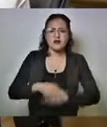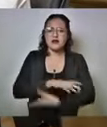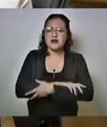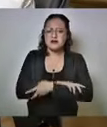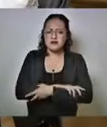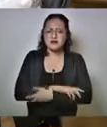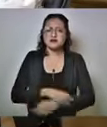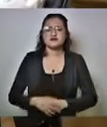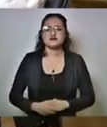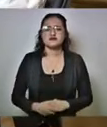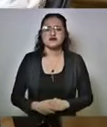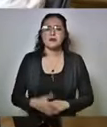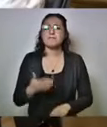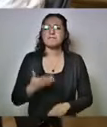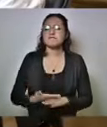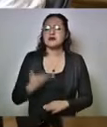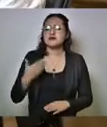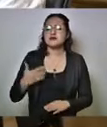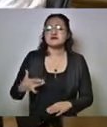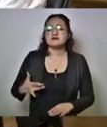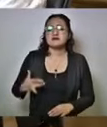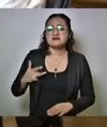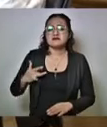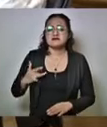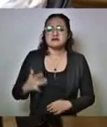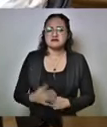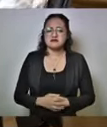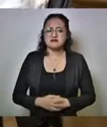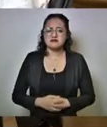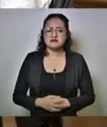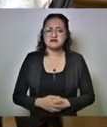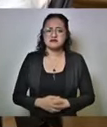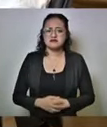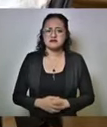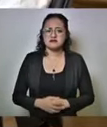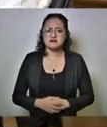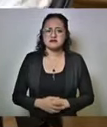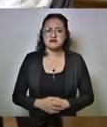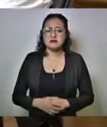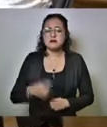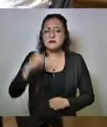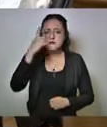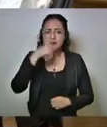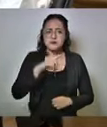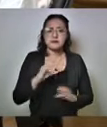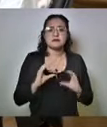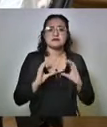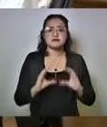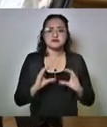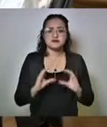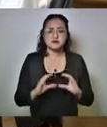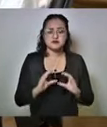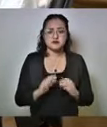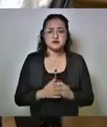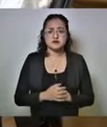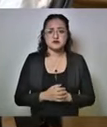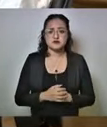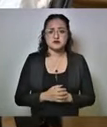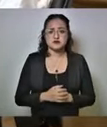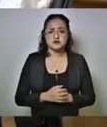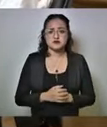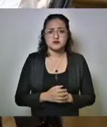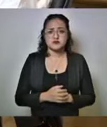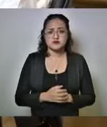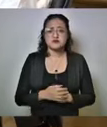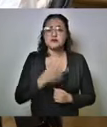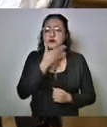muy sentido para cuidarnos entre las y los